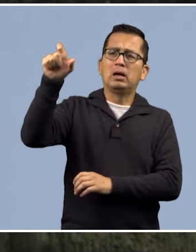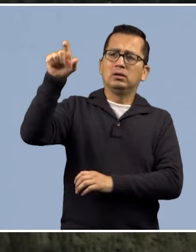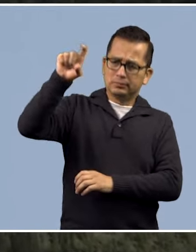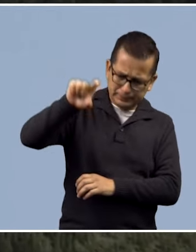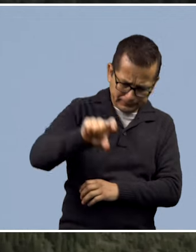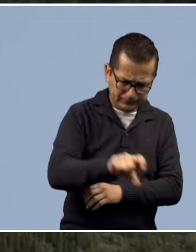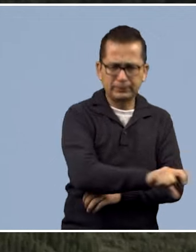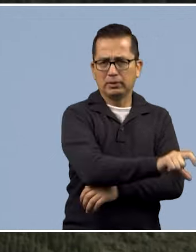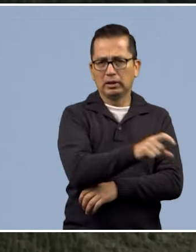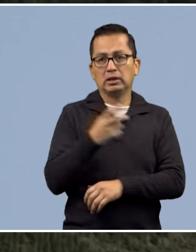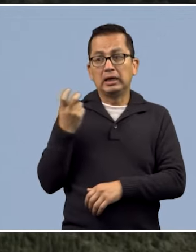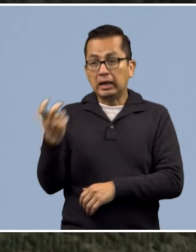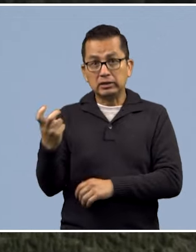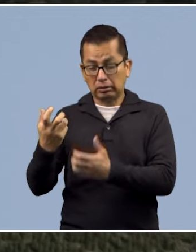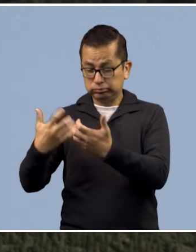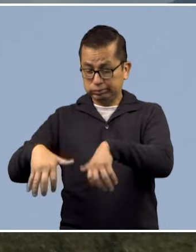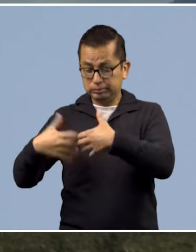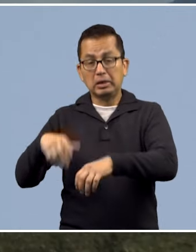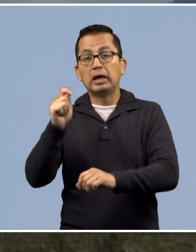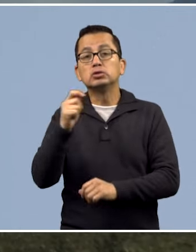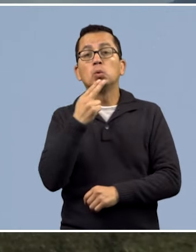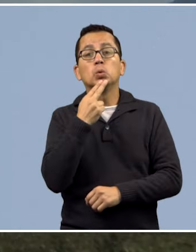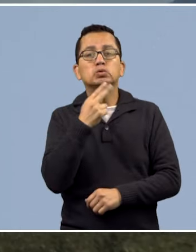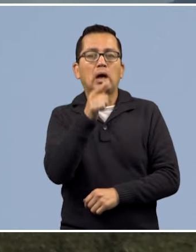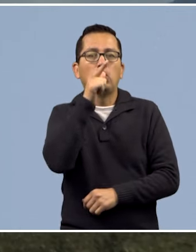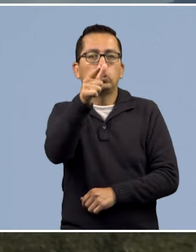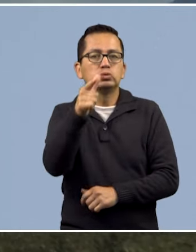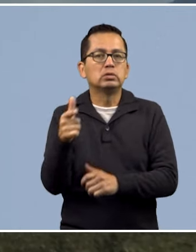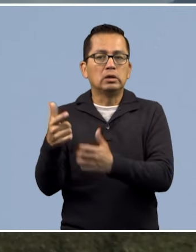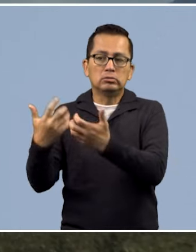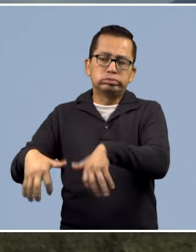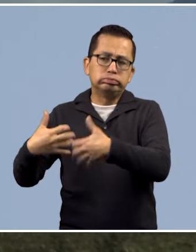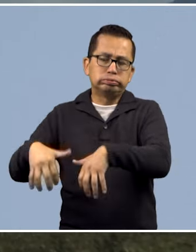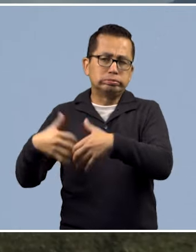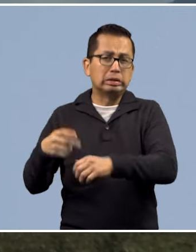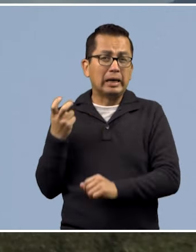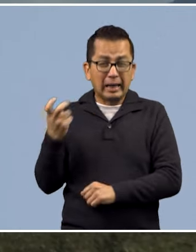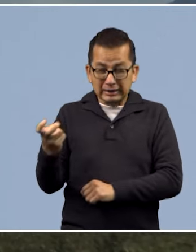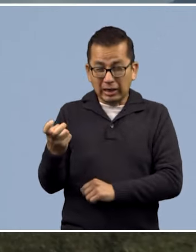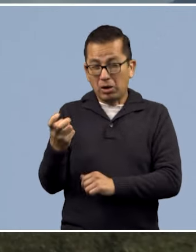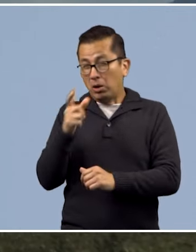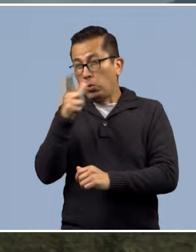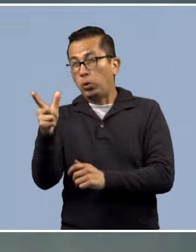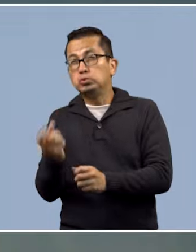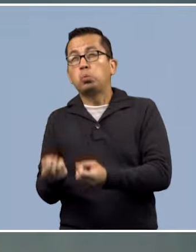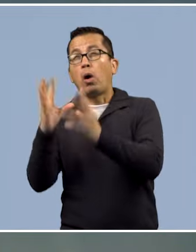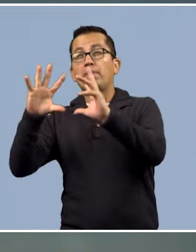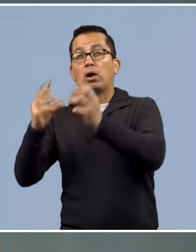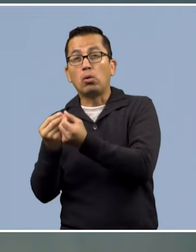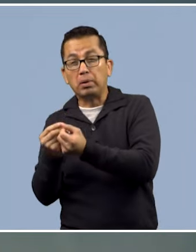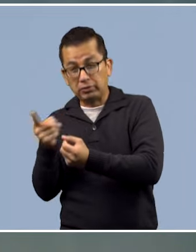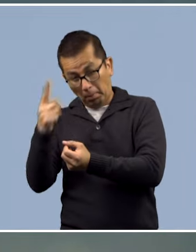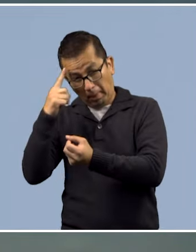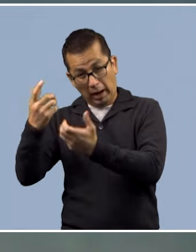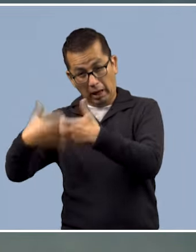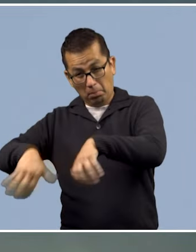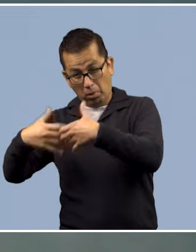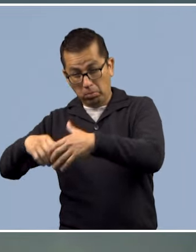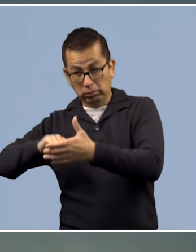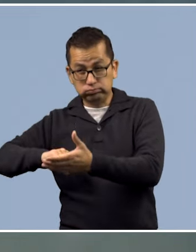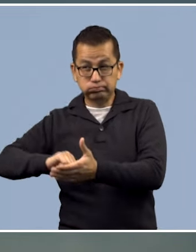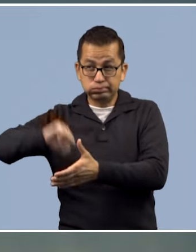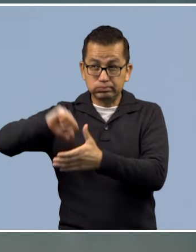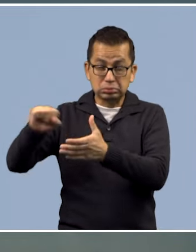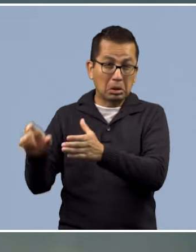Estos sistemas de bombeo son eléctricos, utiliza energía eléctrica. Tan solo la energía eléctrica que requiere el bombeo del